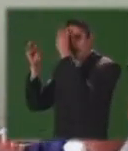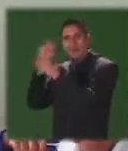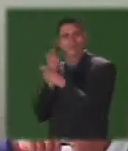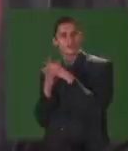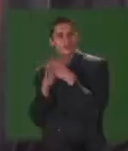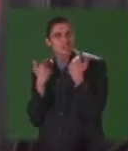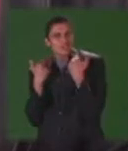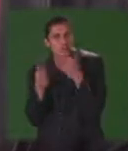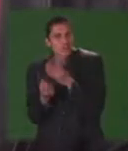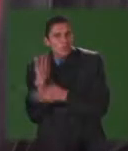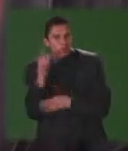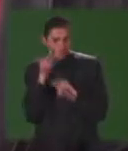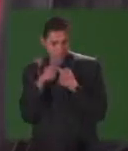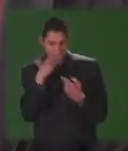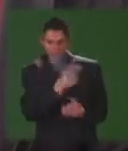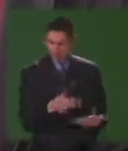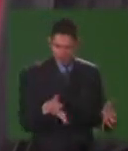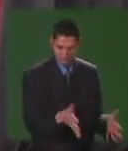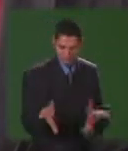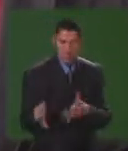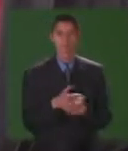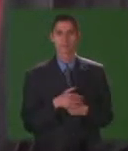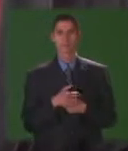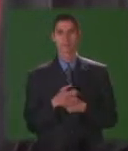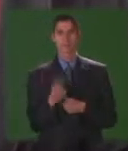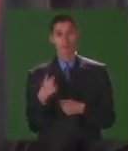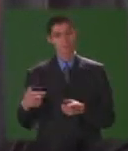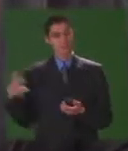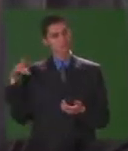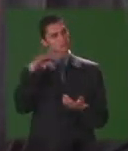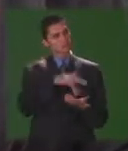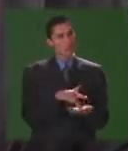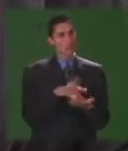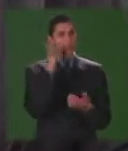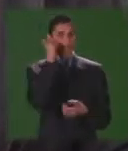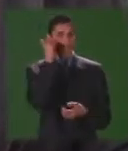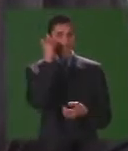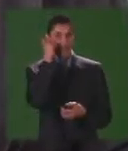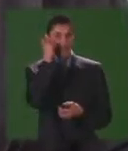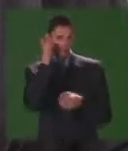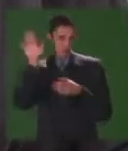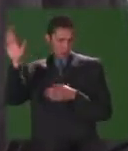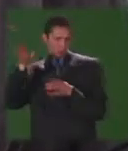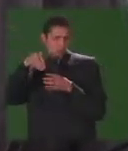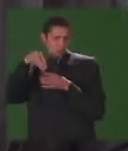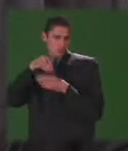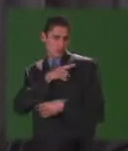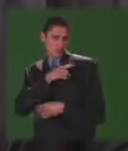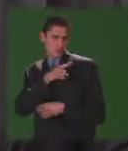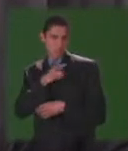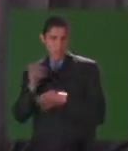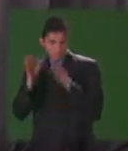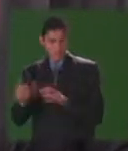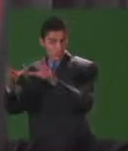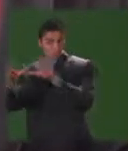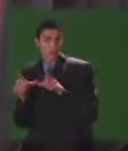cosas nuevas Cuando ya llegamos acá los docentes en formación asumen un día una jornada completa de clases